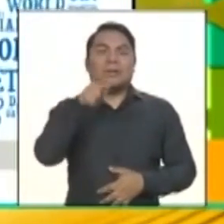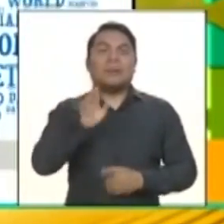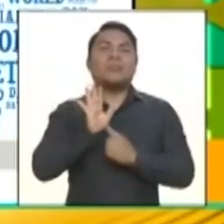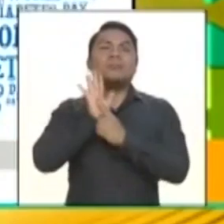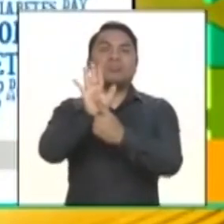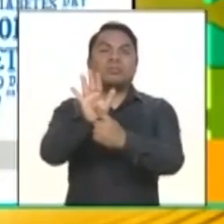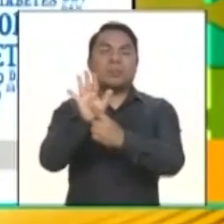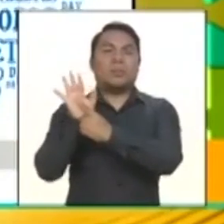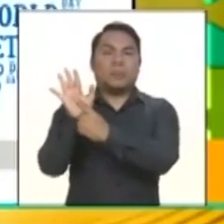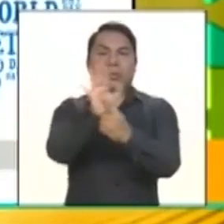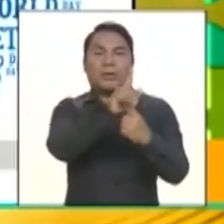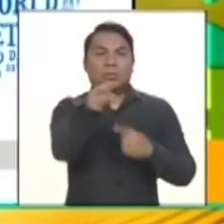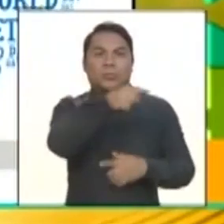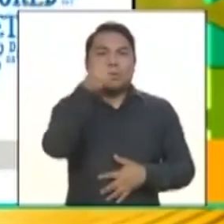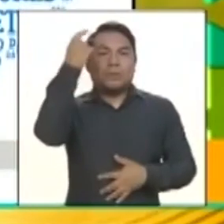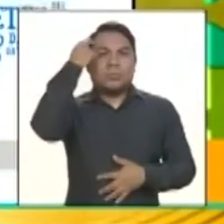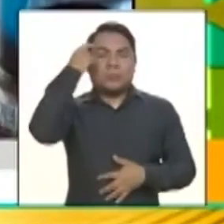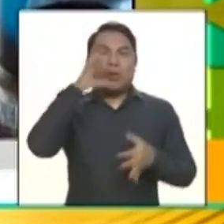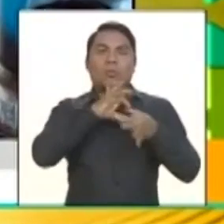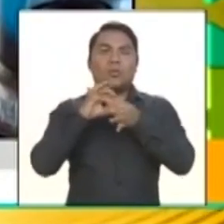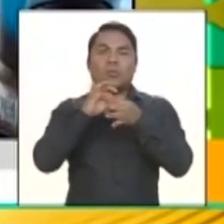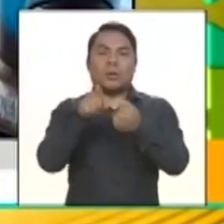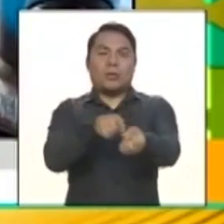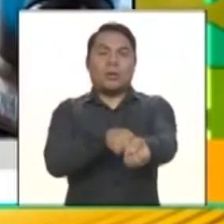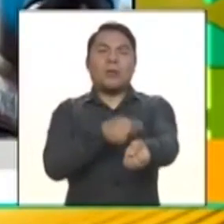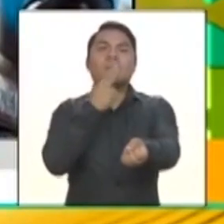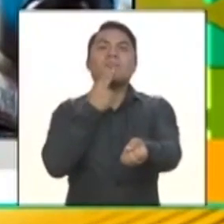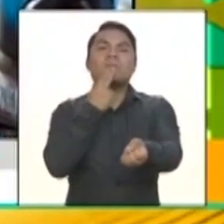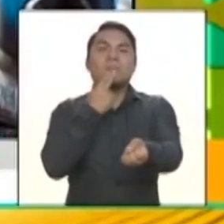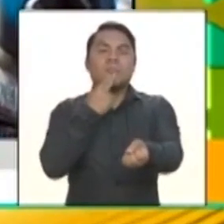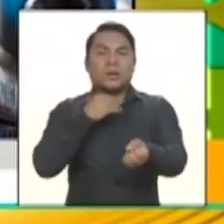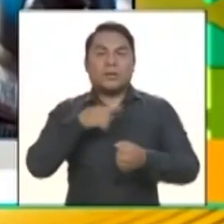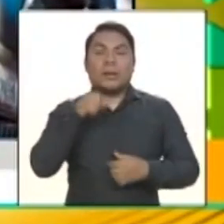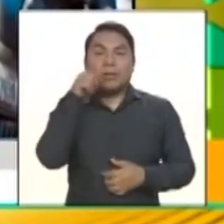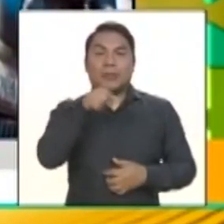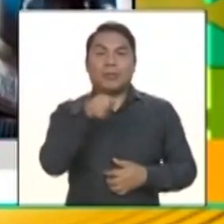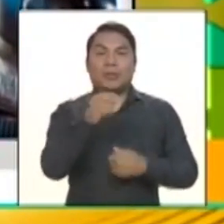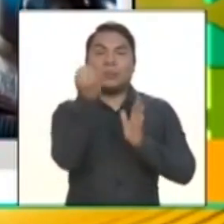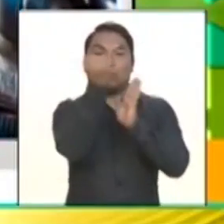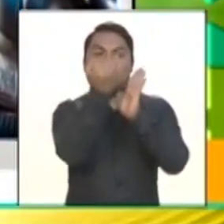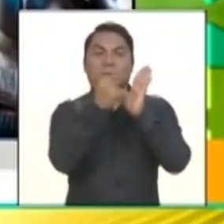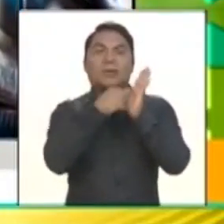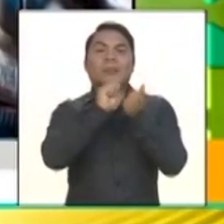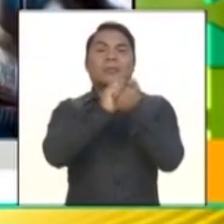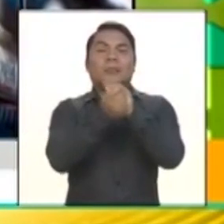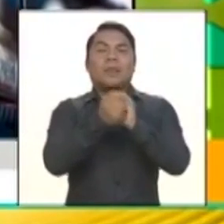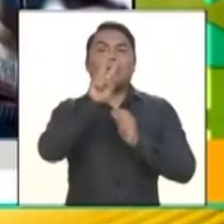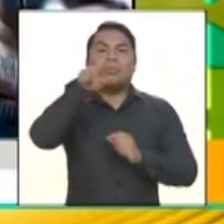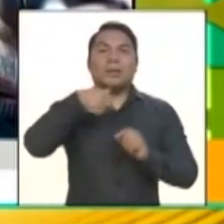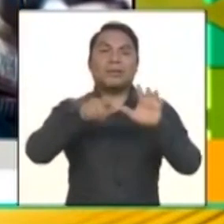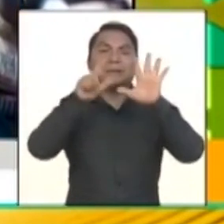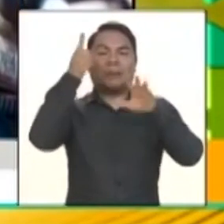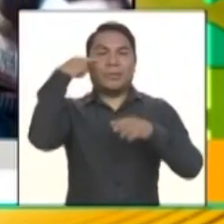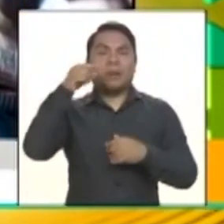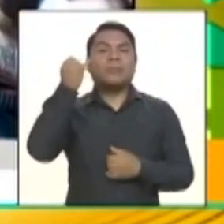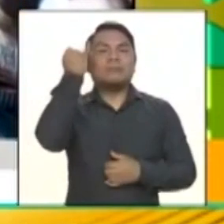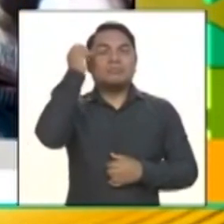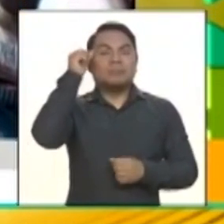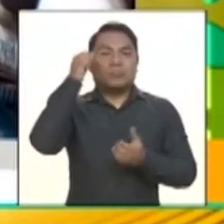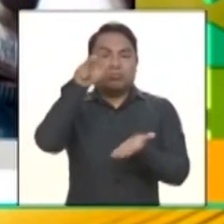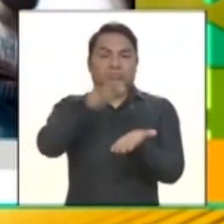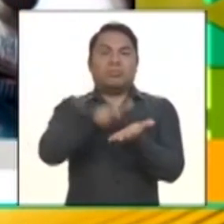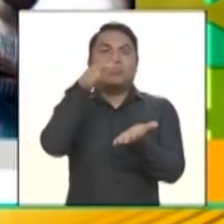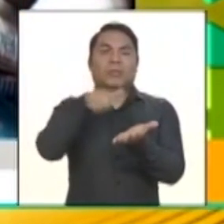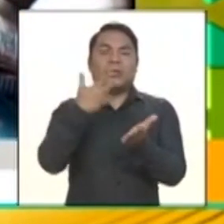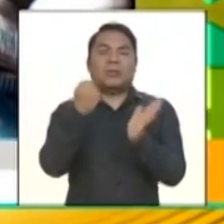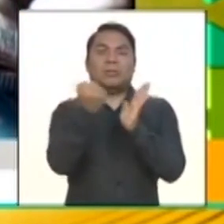campaña de concienciación Unidos por la Diabetes. El logotipo fue adoptado en 2007 para conmemorar la aprobación